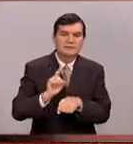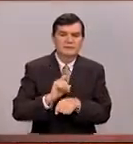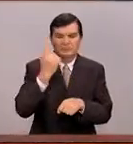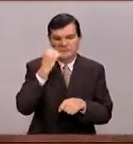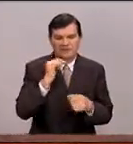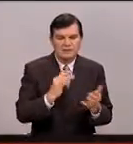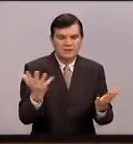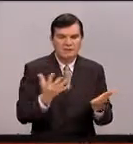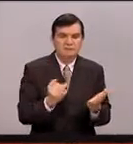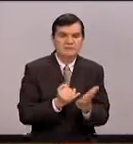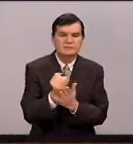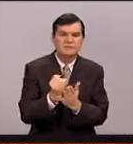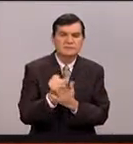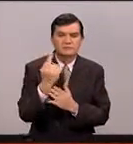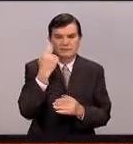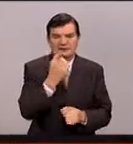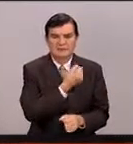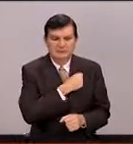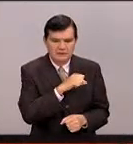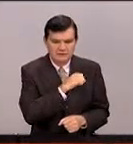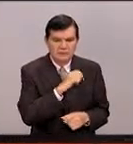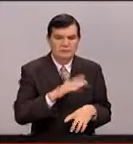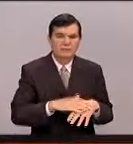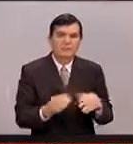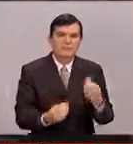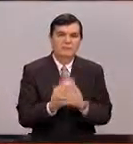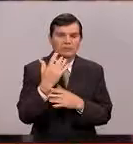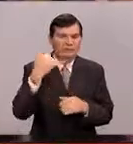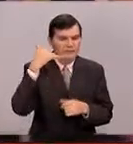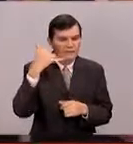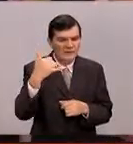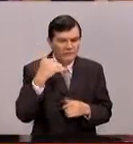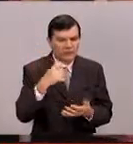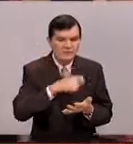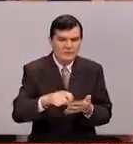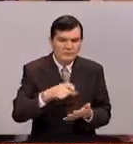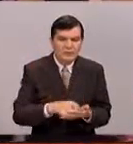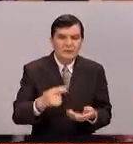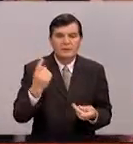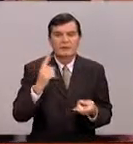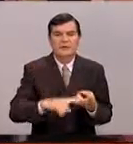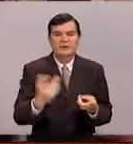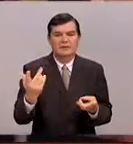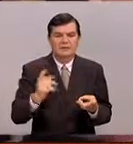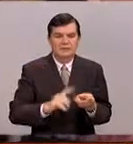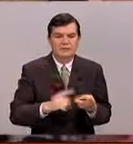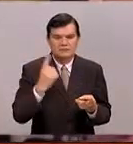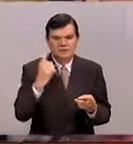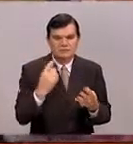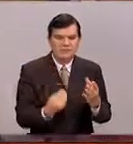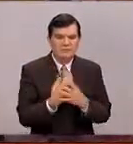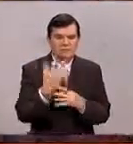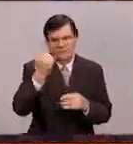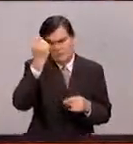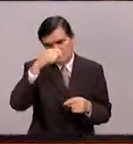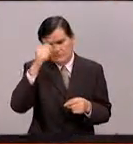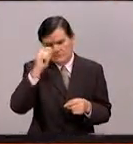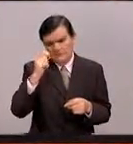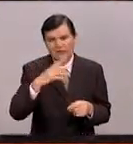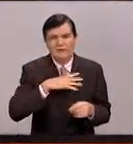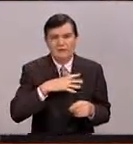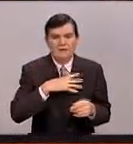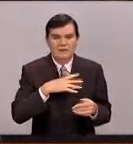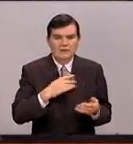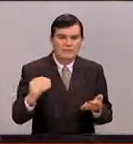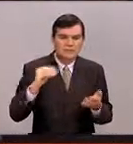tomar decisiones de salud, de un nuevo teléfono que compramos, de una nueva tecnología que nos